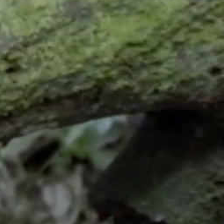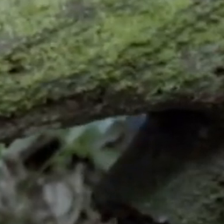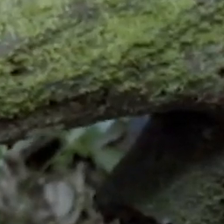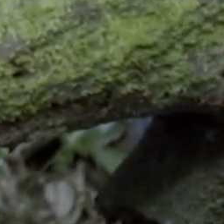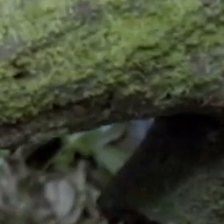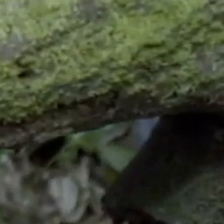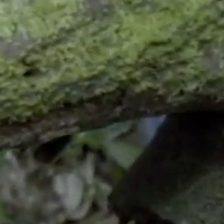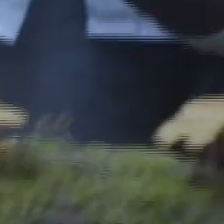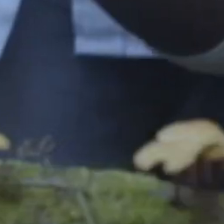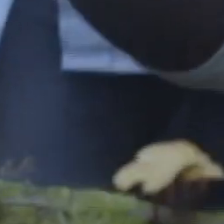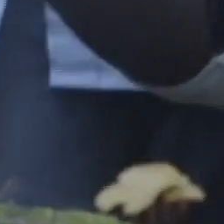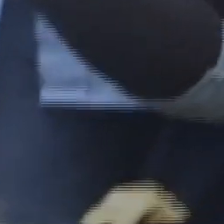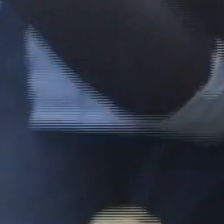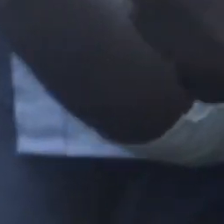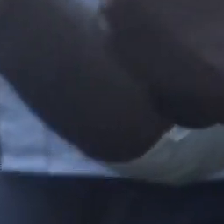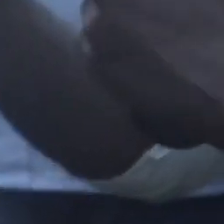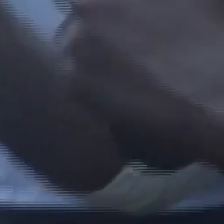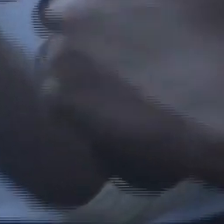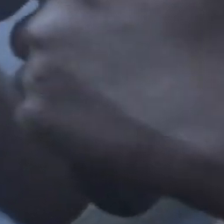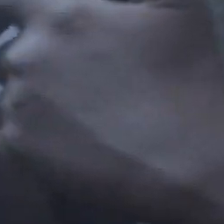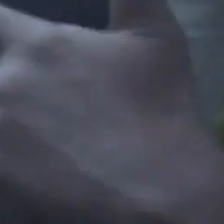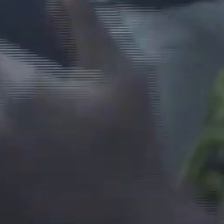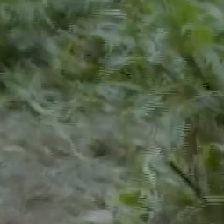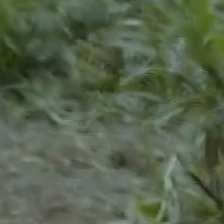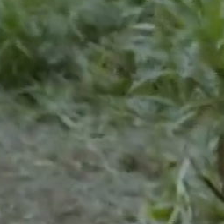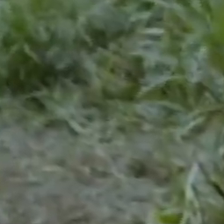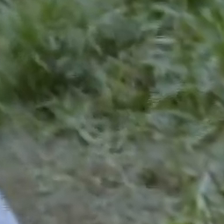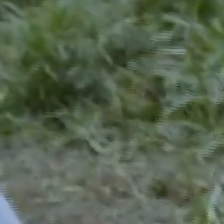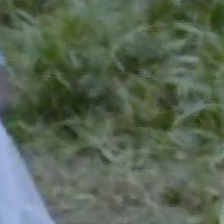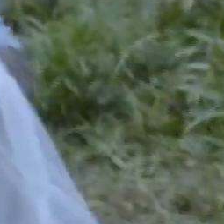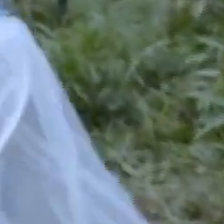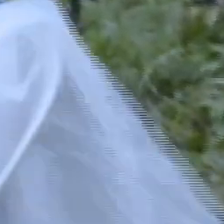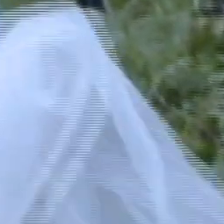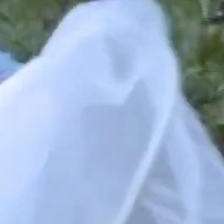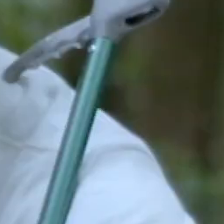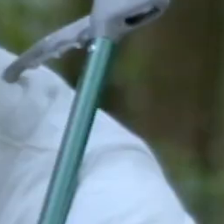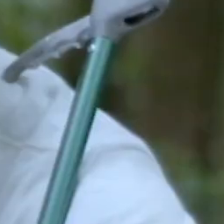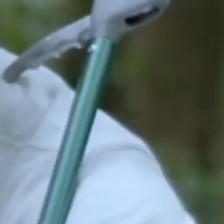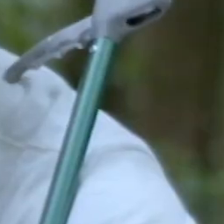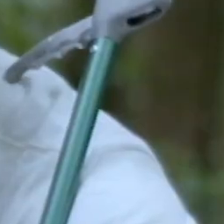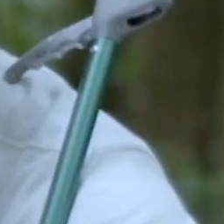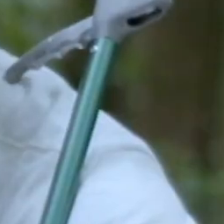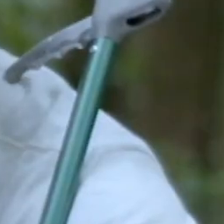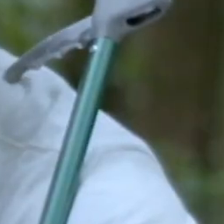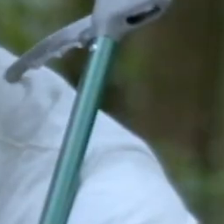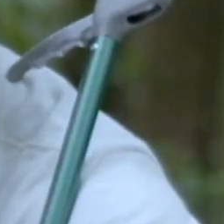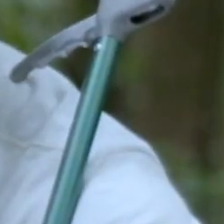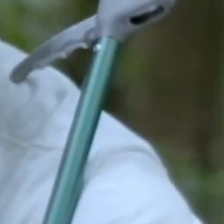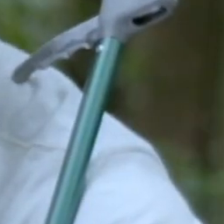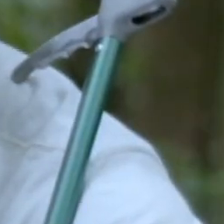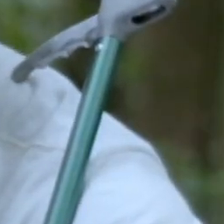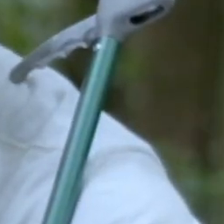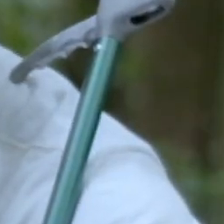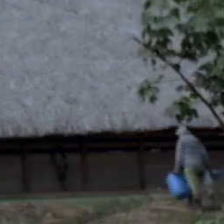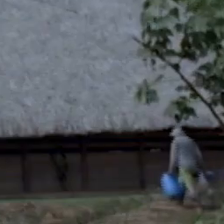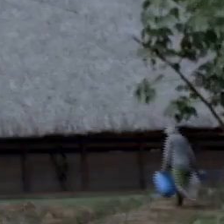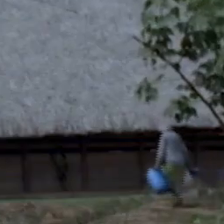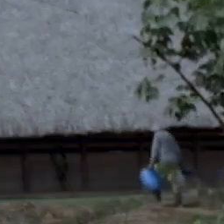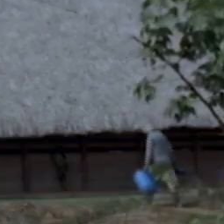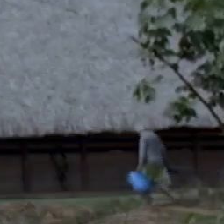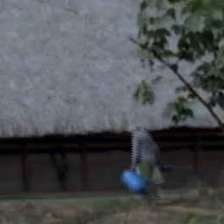biológico. La unión de Centroamérica con Suramérica. A diferencia de otros cerros, a nivel étnico, encontramos